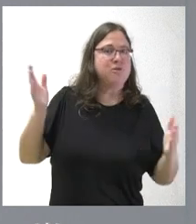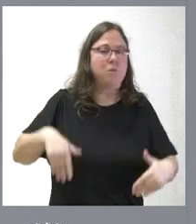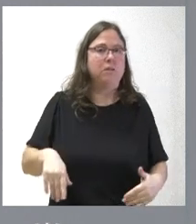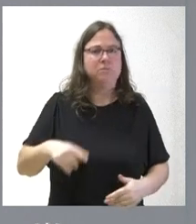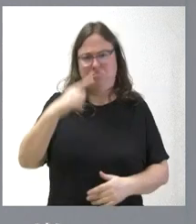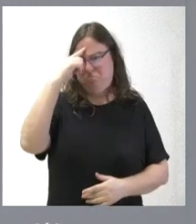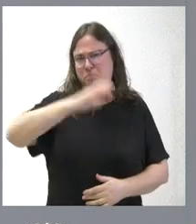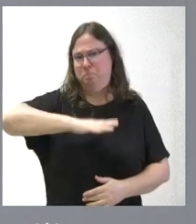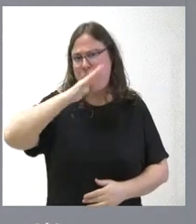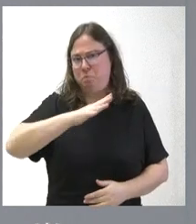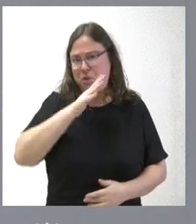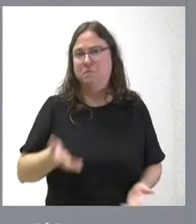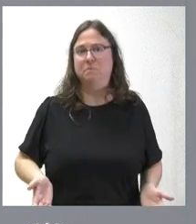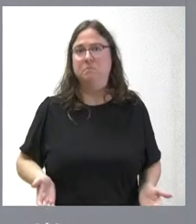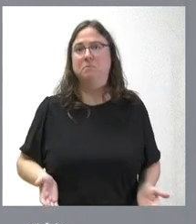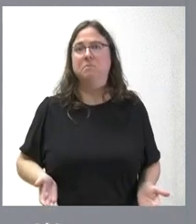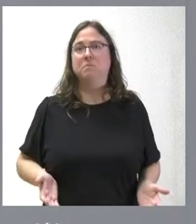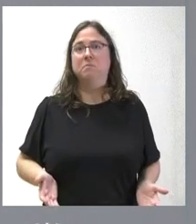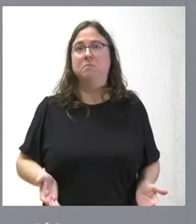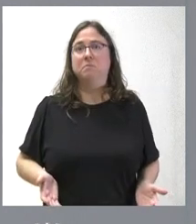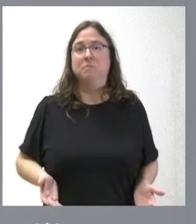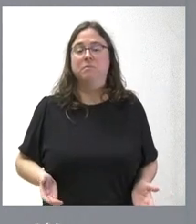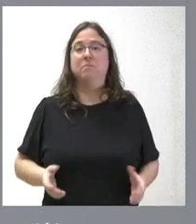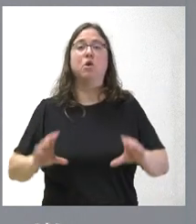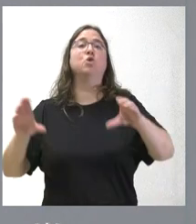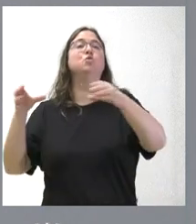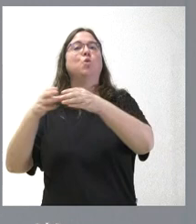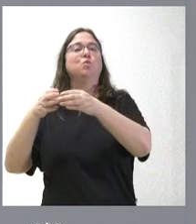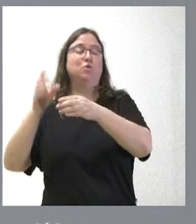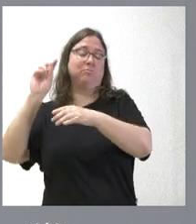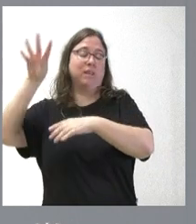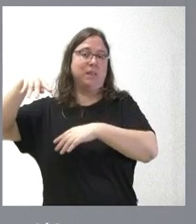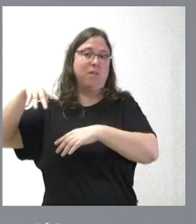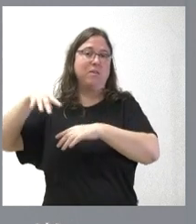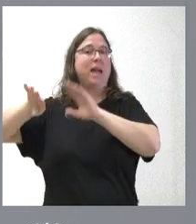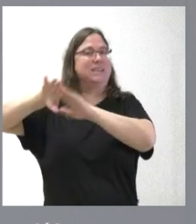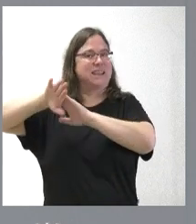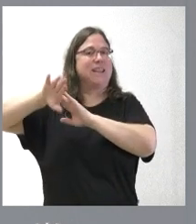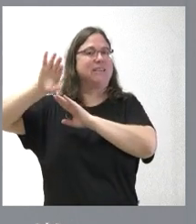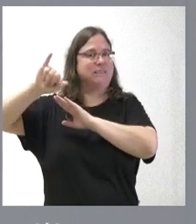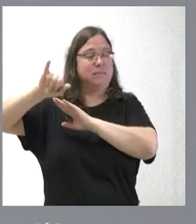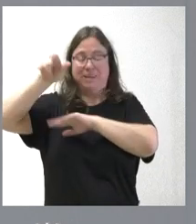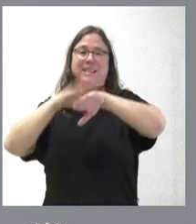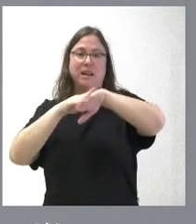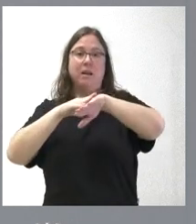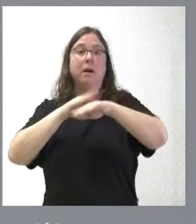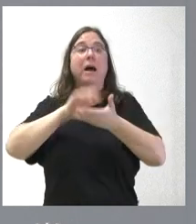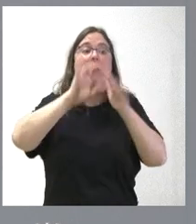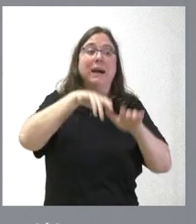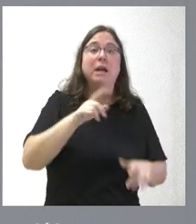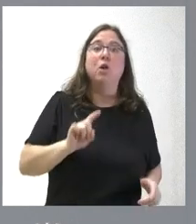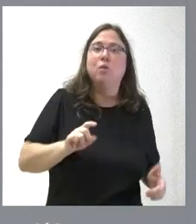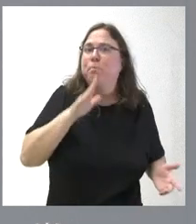por el que Junts y Esquerra sí y los castellanos y leoneses. No. No vemos el motivo, la verdad.